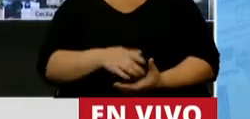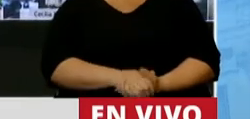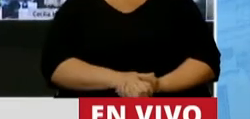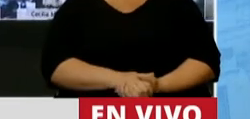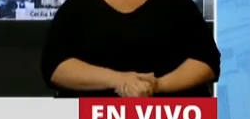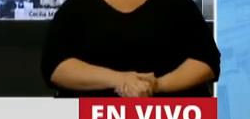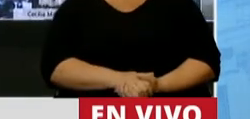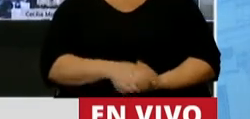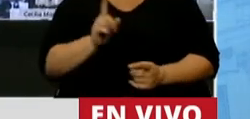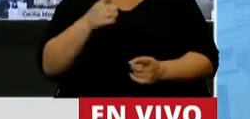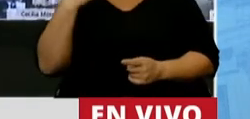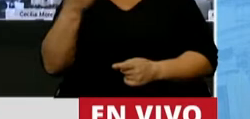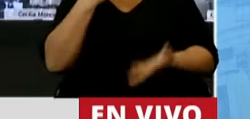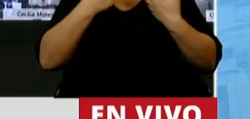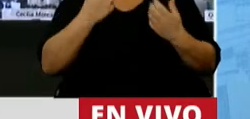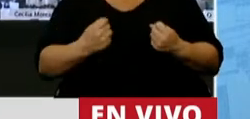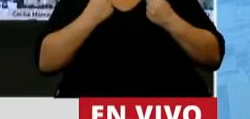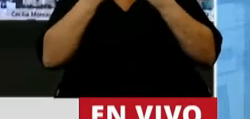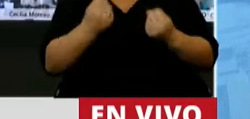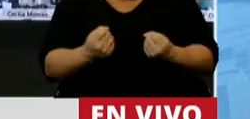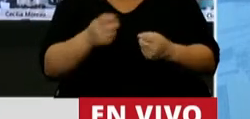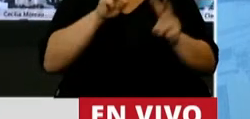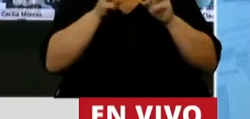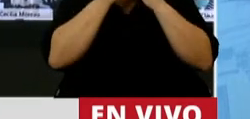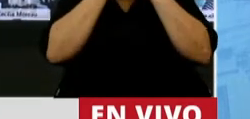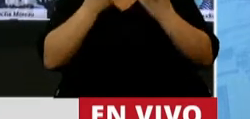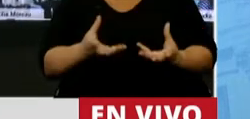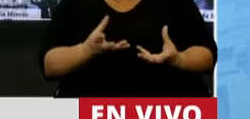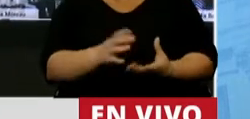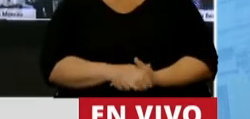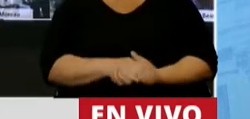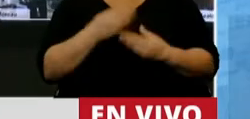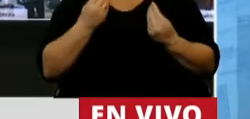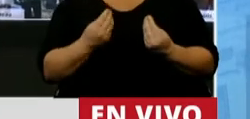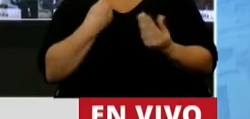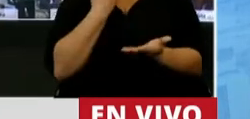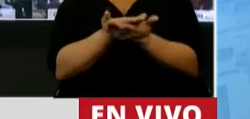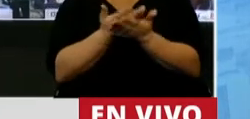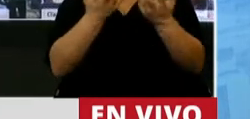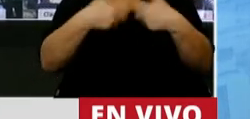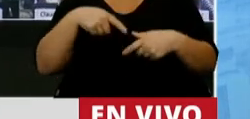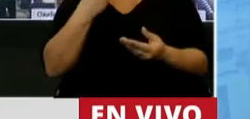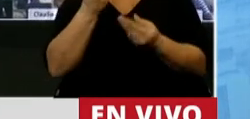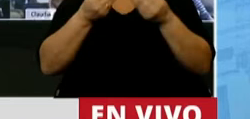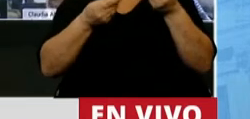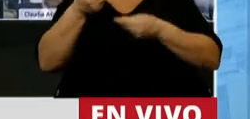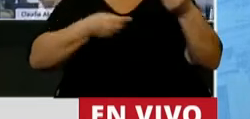como se plantea acá, ha hecho lo mejor posible para enviar este proyecto a esta Cámara.